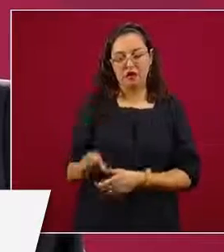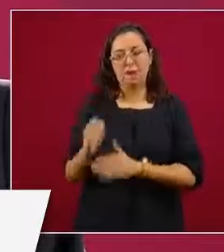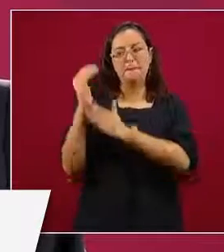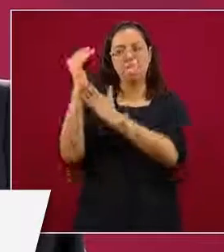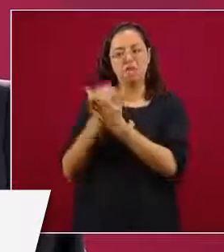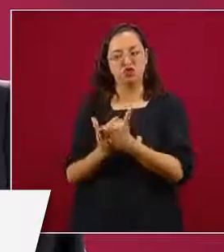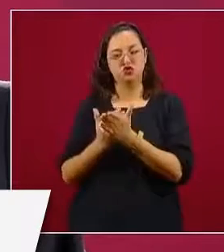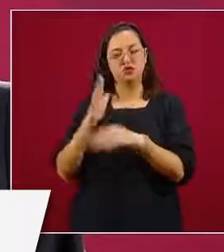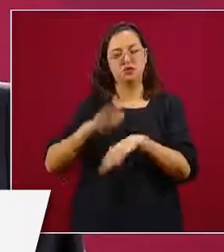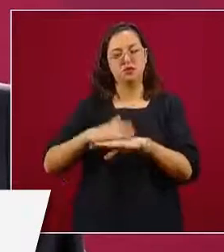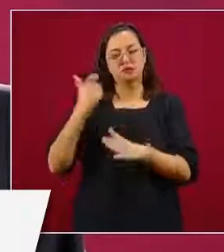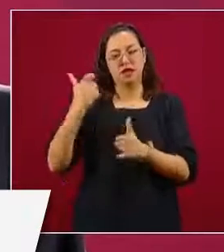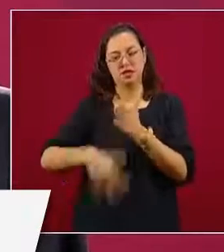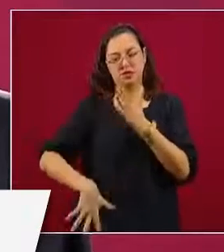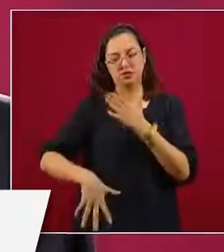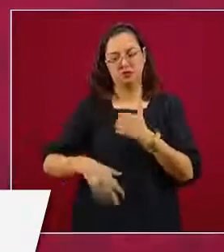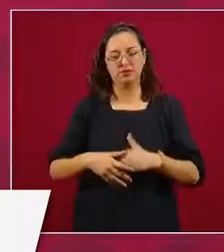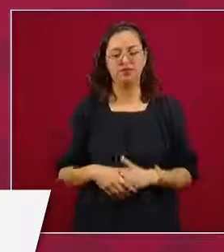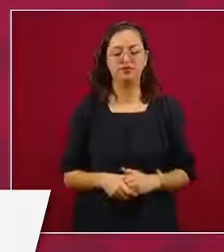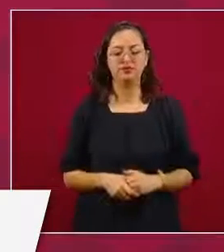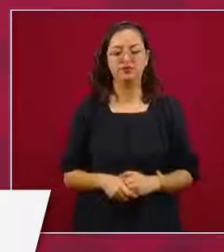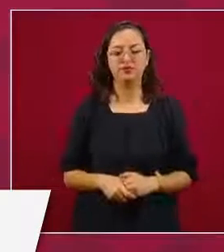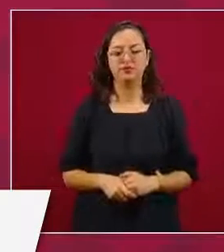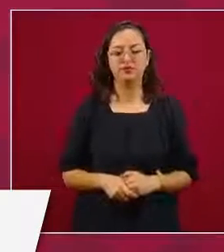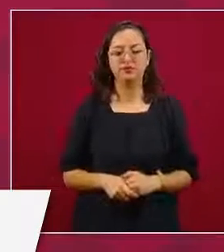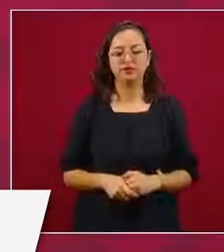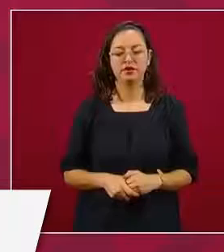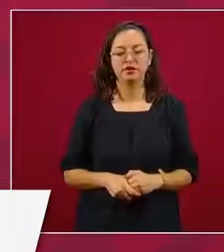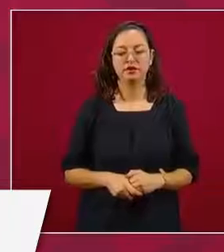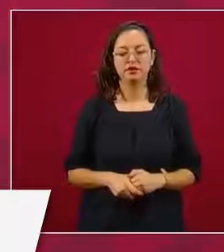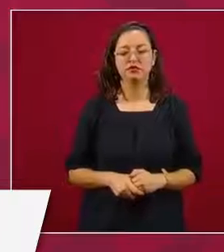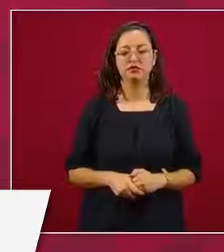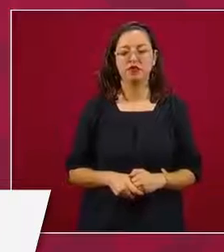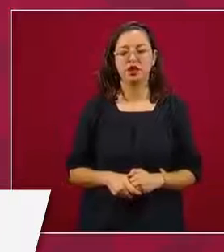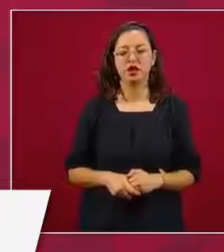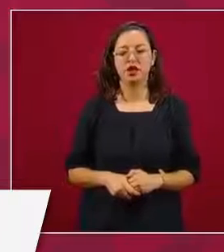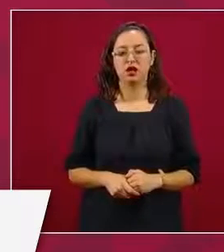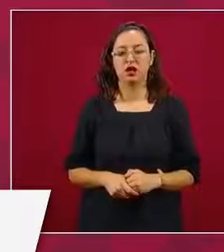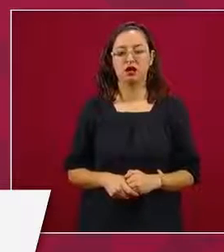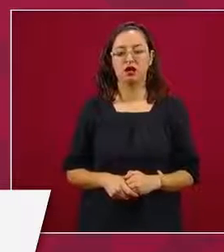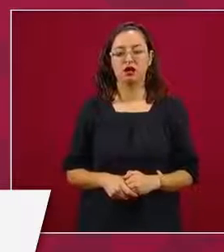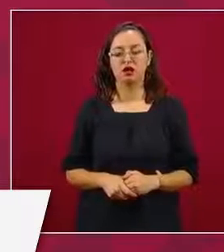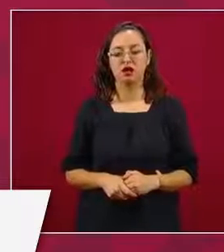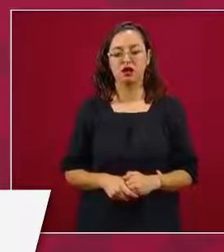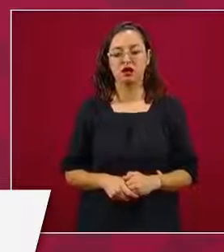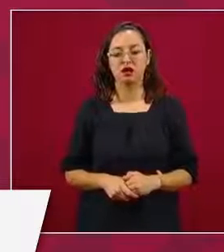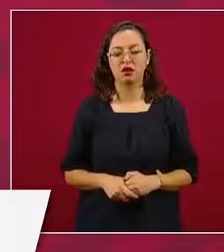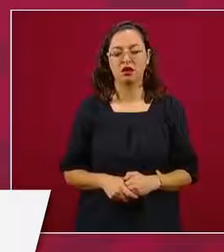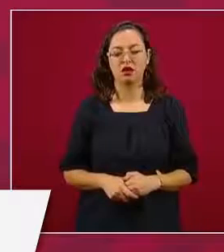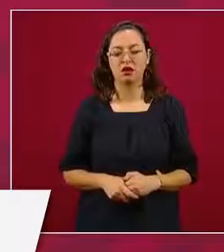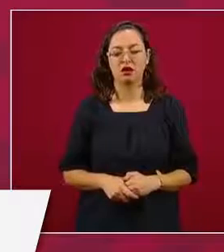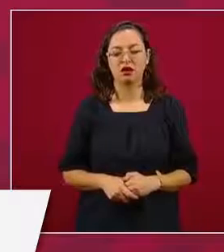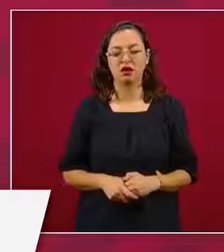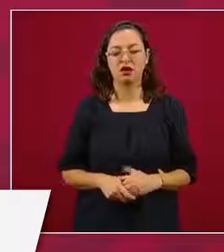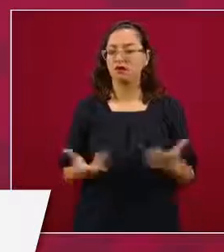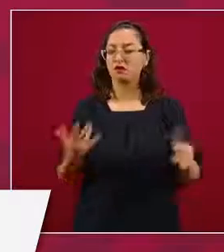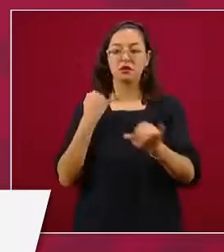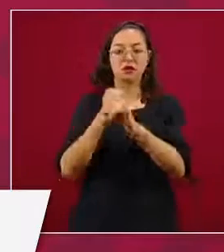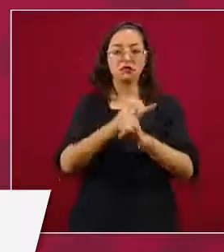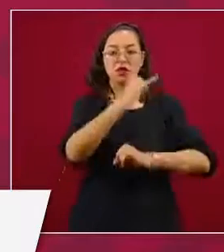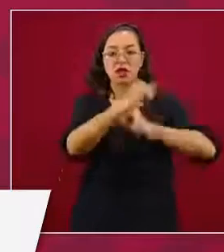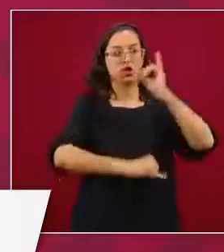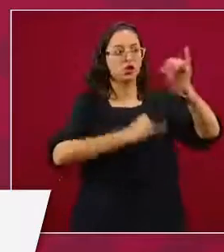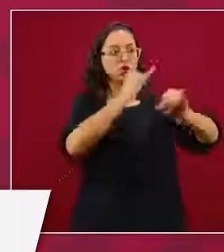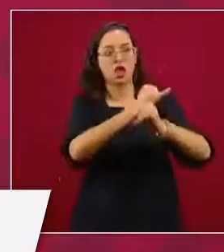bajarlo al estándar internacional,